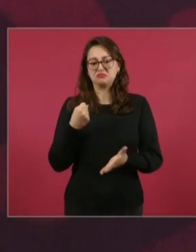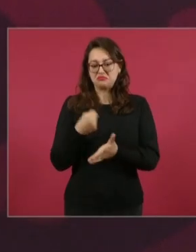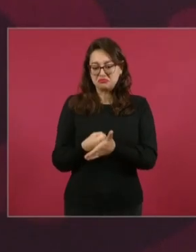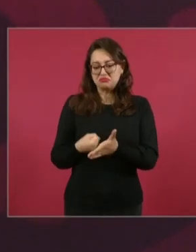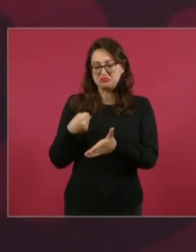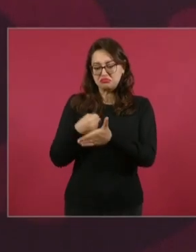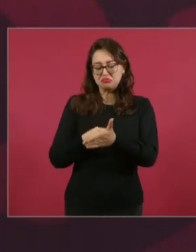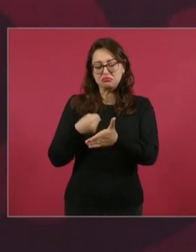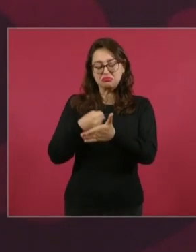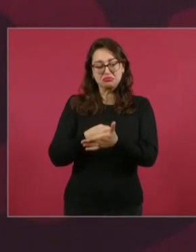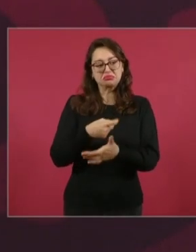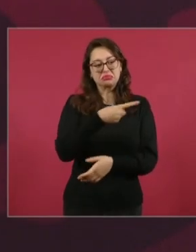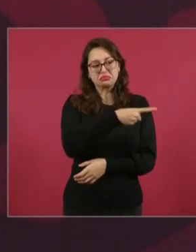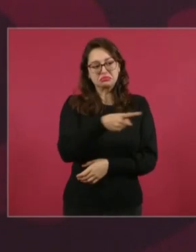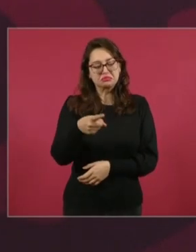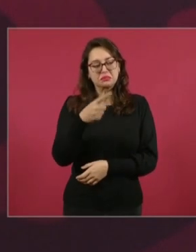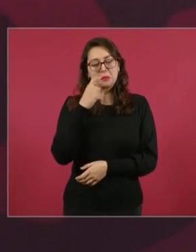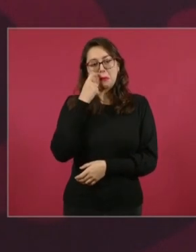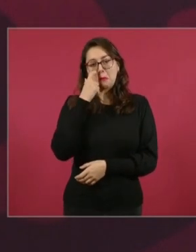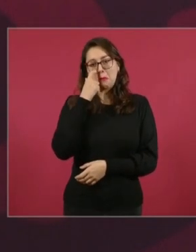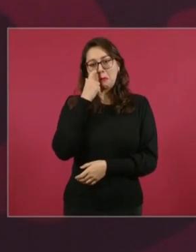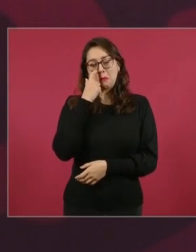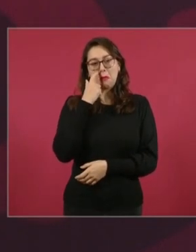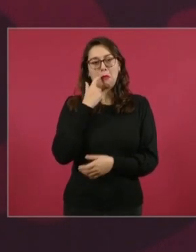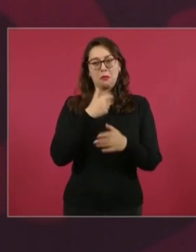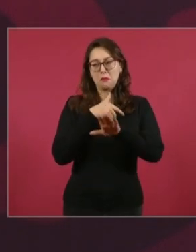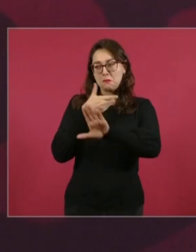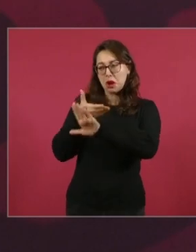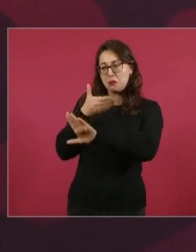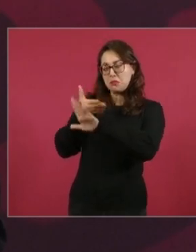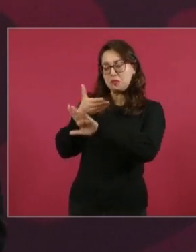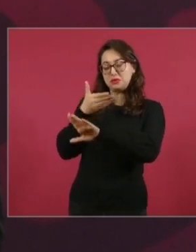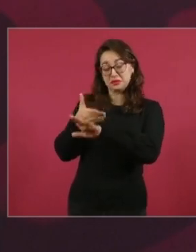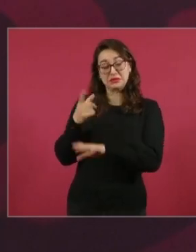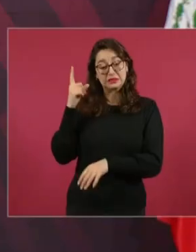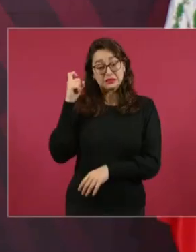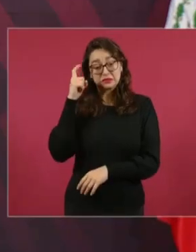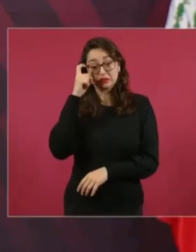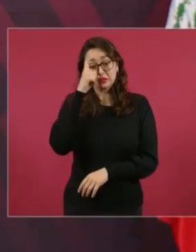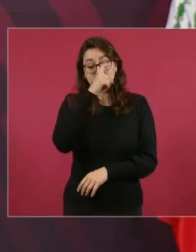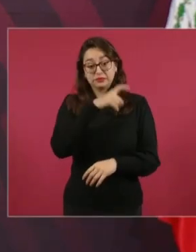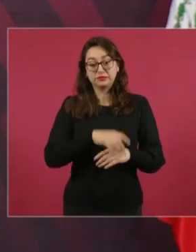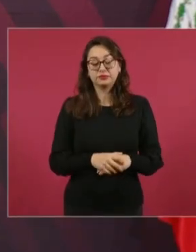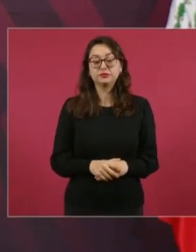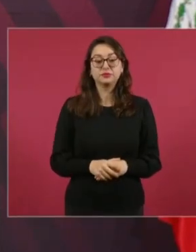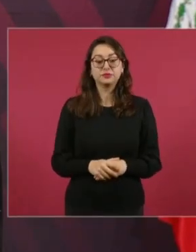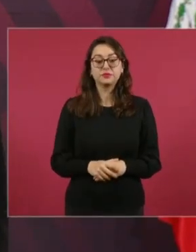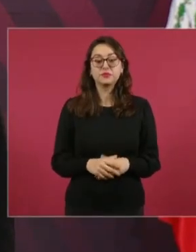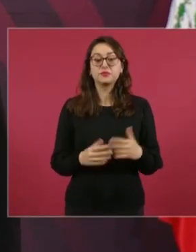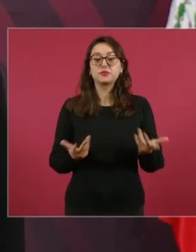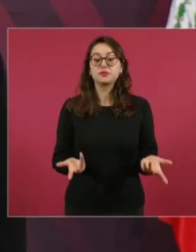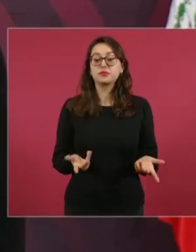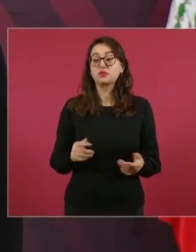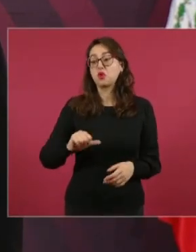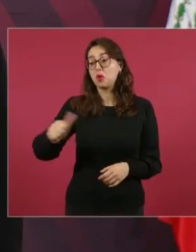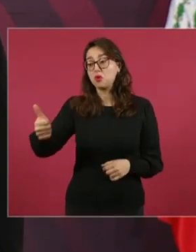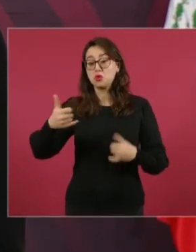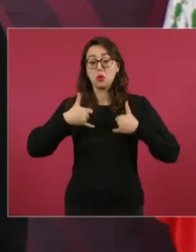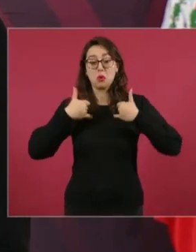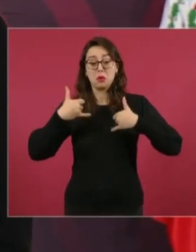Ahora, el que no está acostumbrado o que no está en la lucha social o político, le acomodan a uno